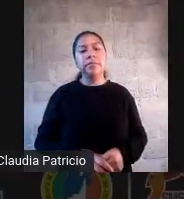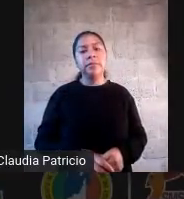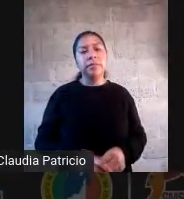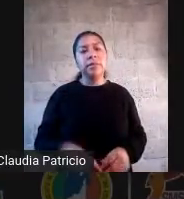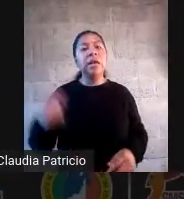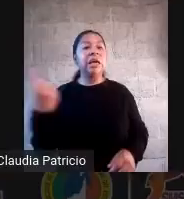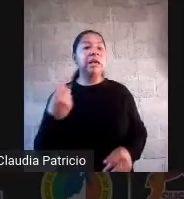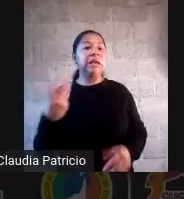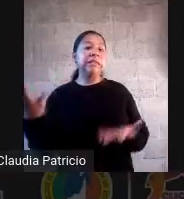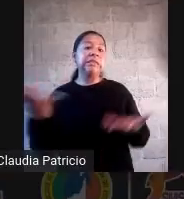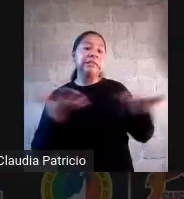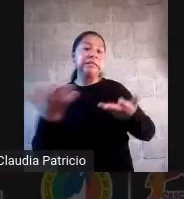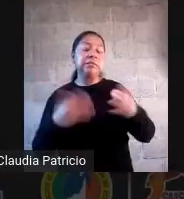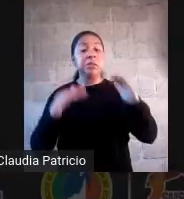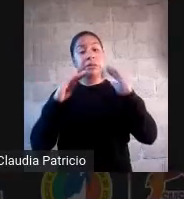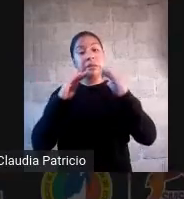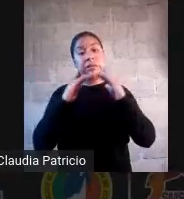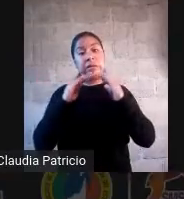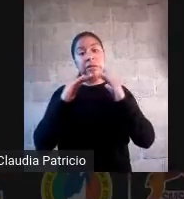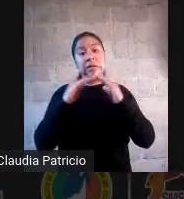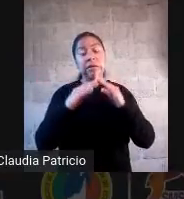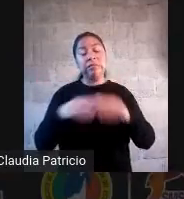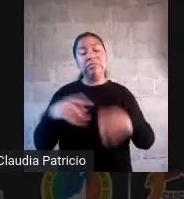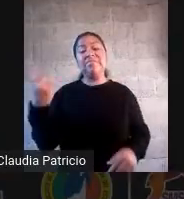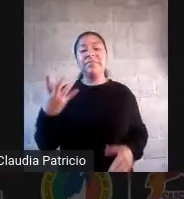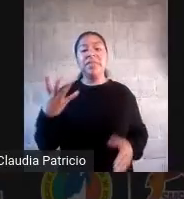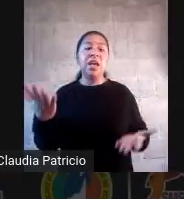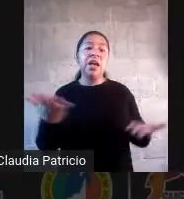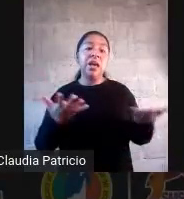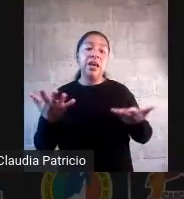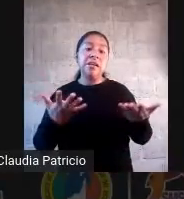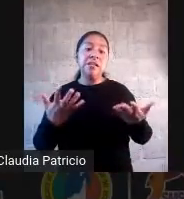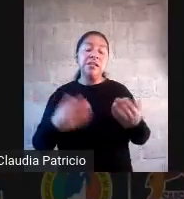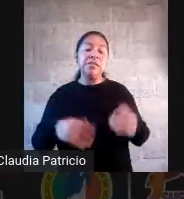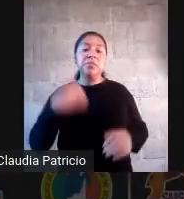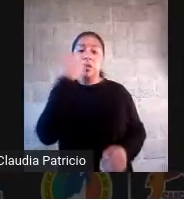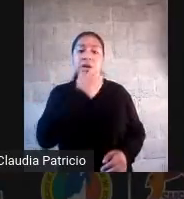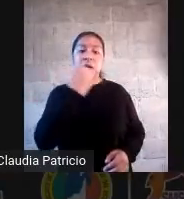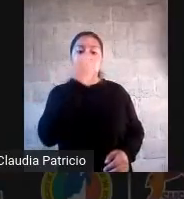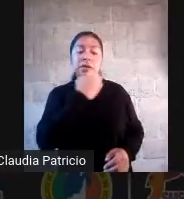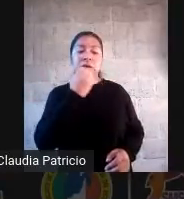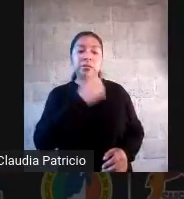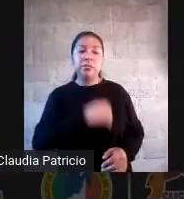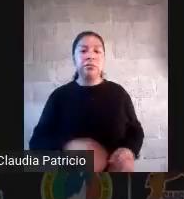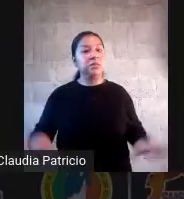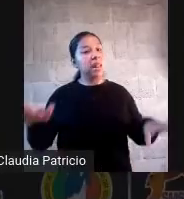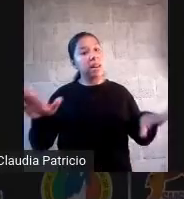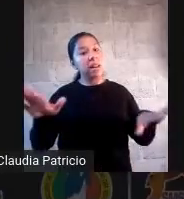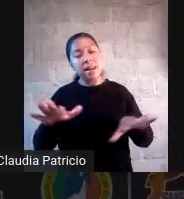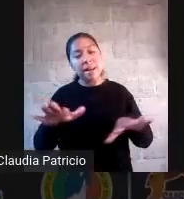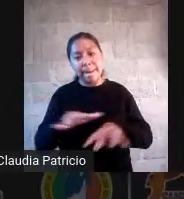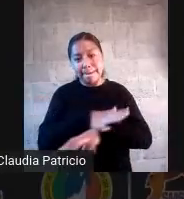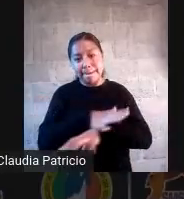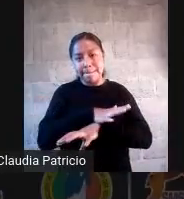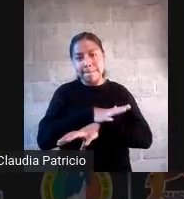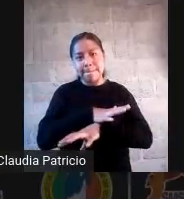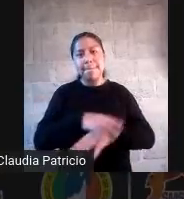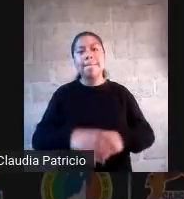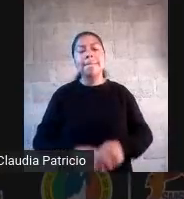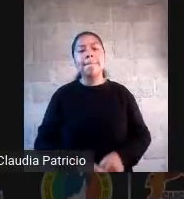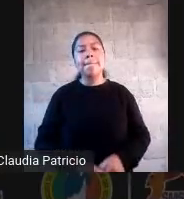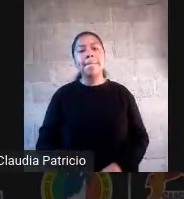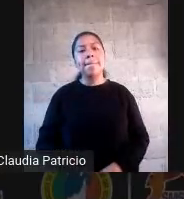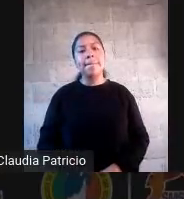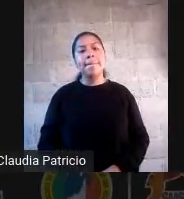ahorita les a poner un ejemplo, pero justamente ahí es donde yo tengo que buscar ese uso formativo de la